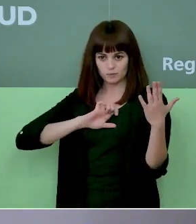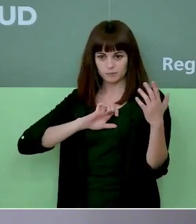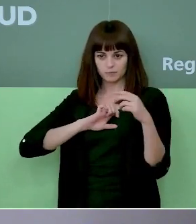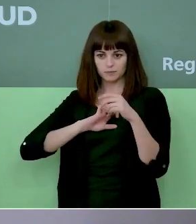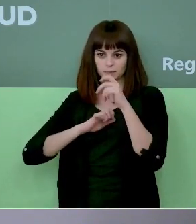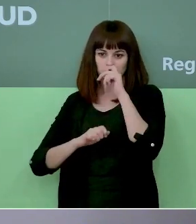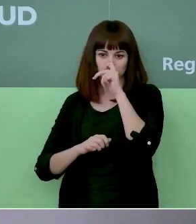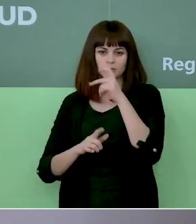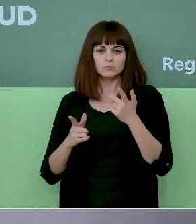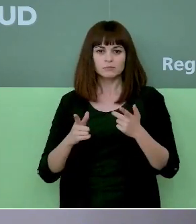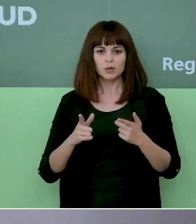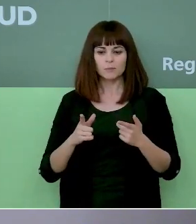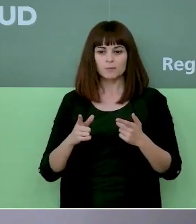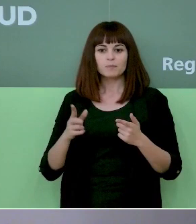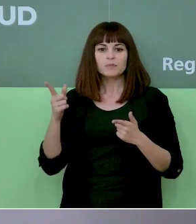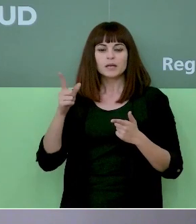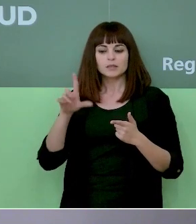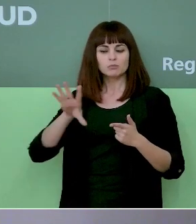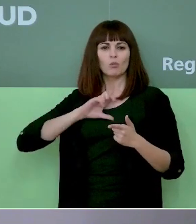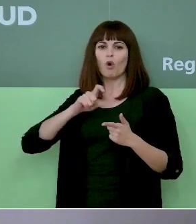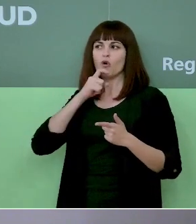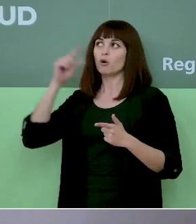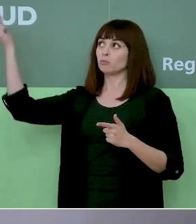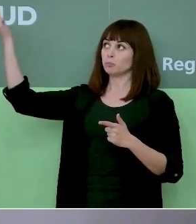esos casos son importados ¿de qué adquisición?